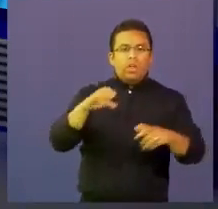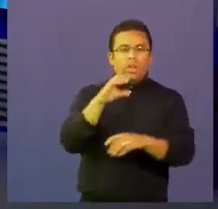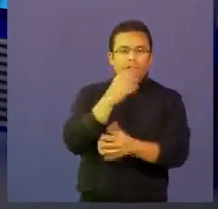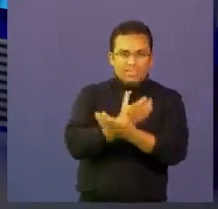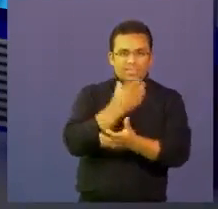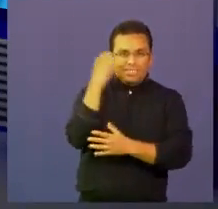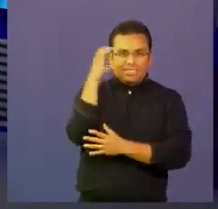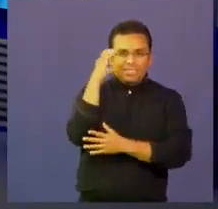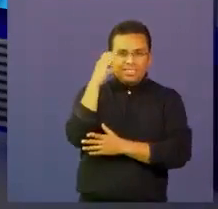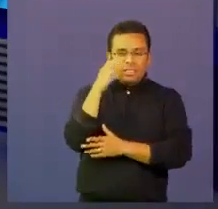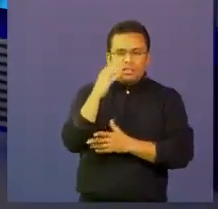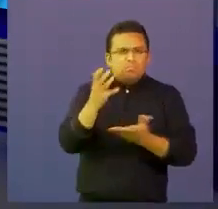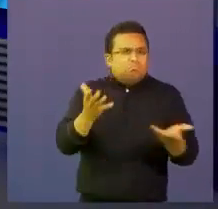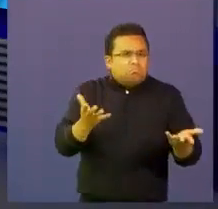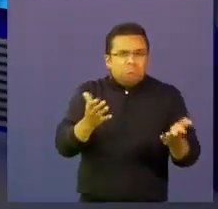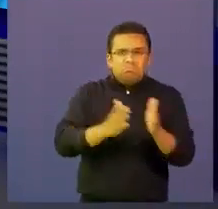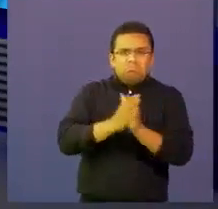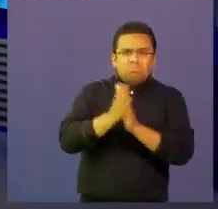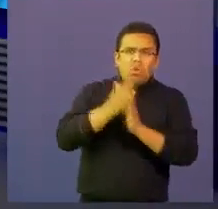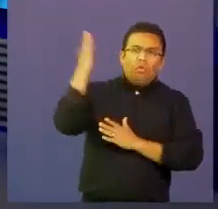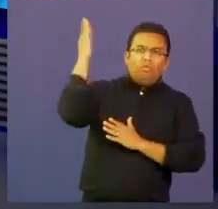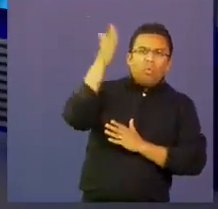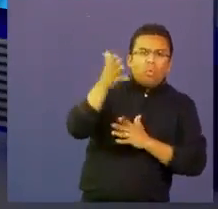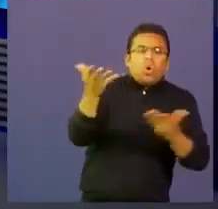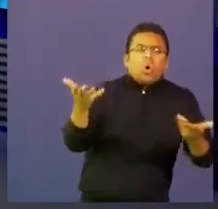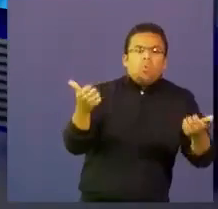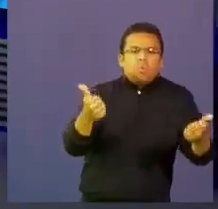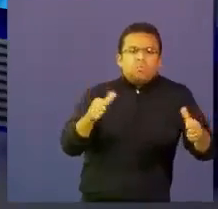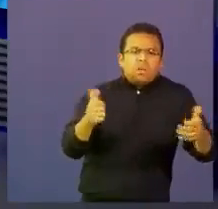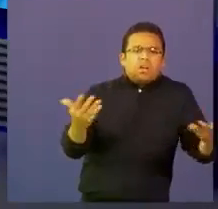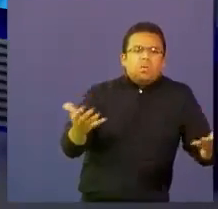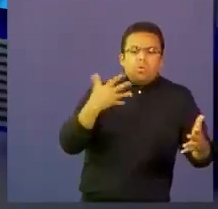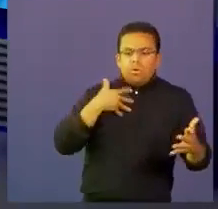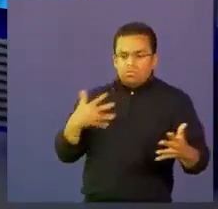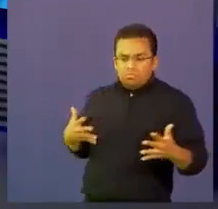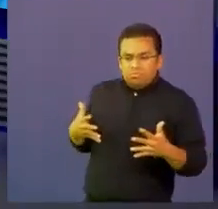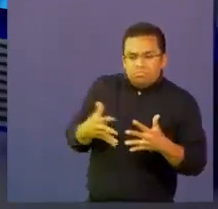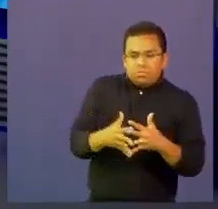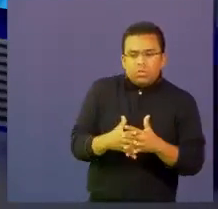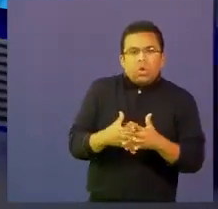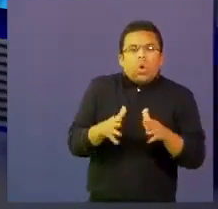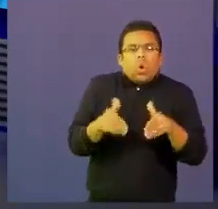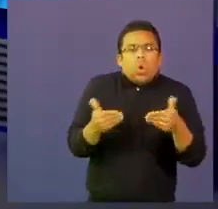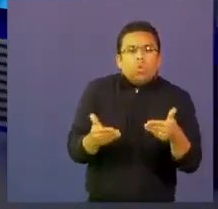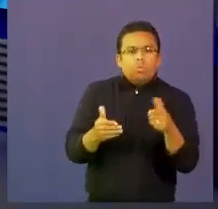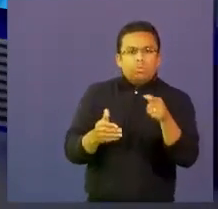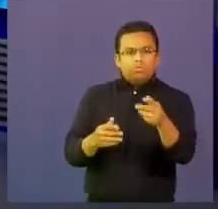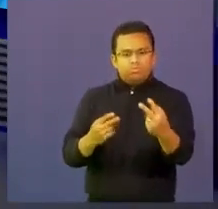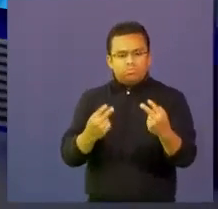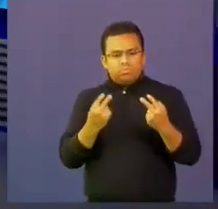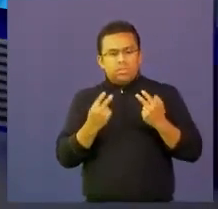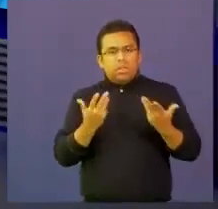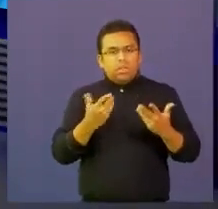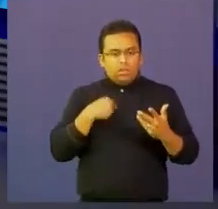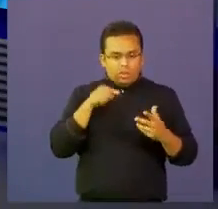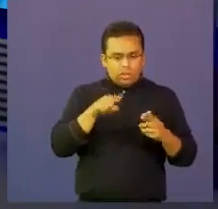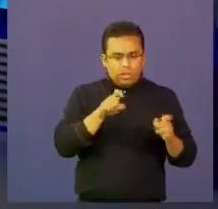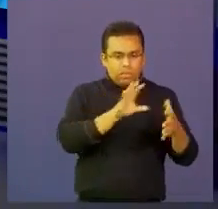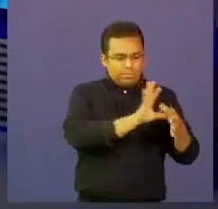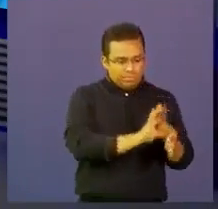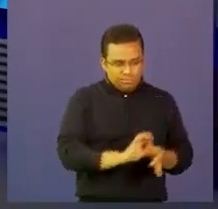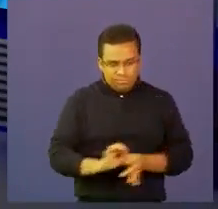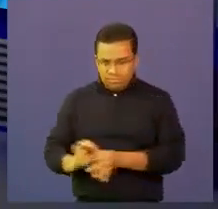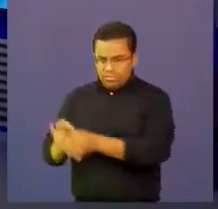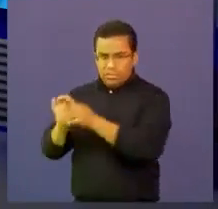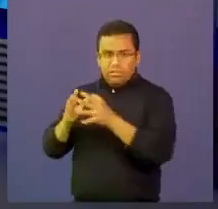proyección? ¿Qué va a pasar en estos próximos años? ¿Cómo nos podemos articular? ¿Cómo tú ves que esta sinergia que